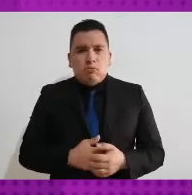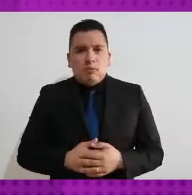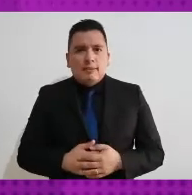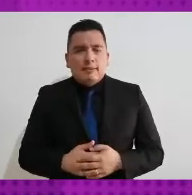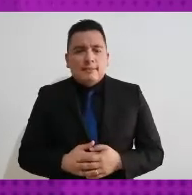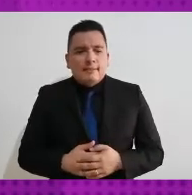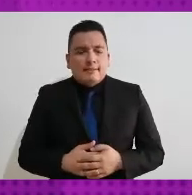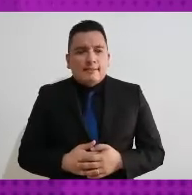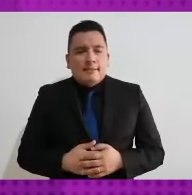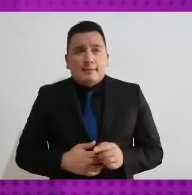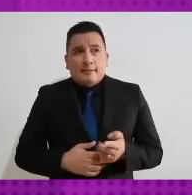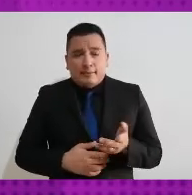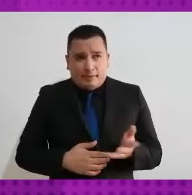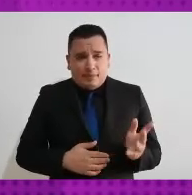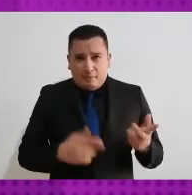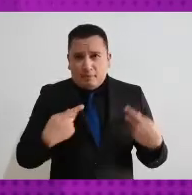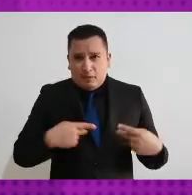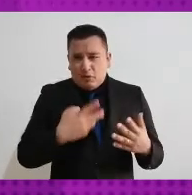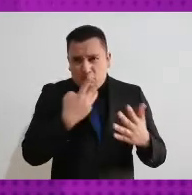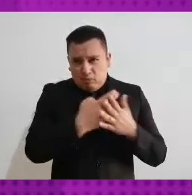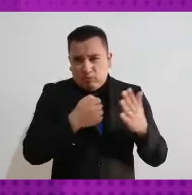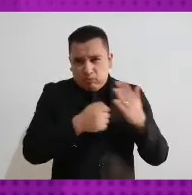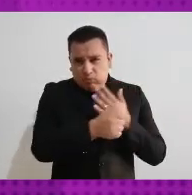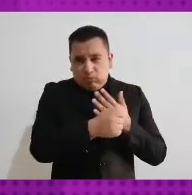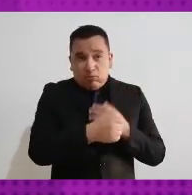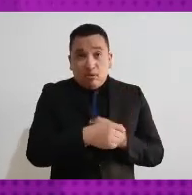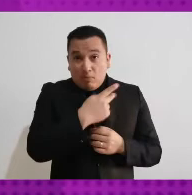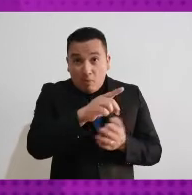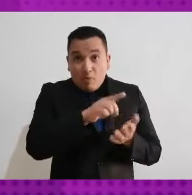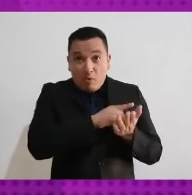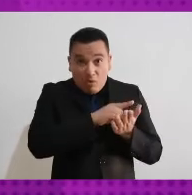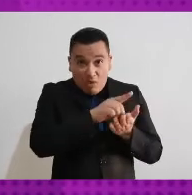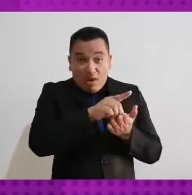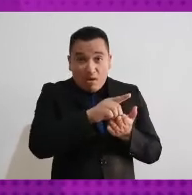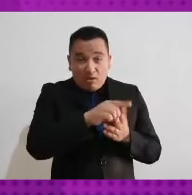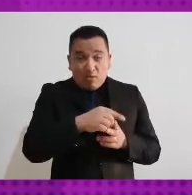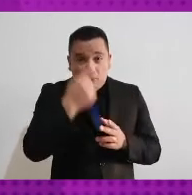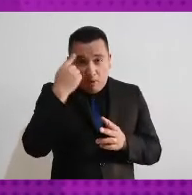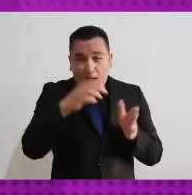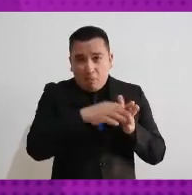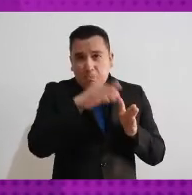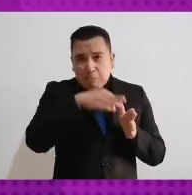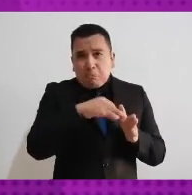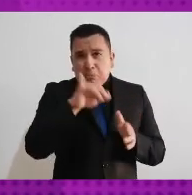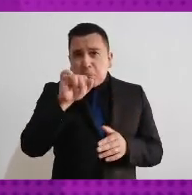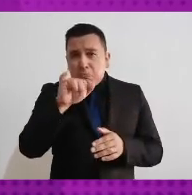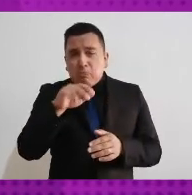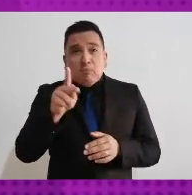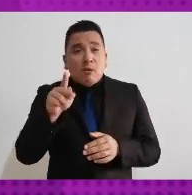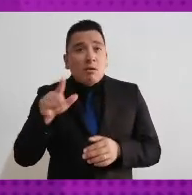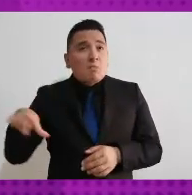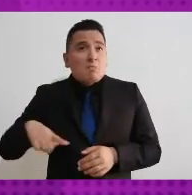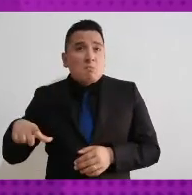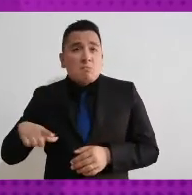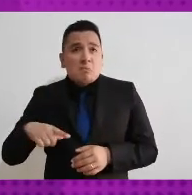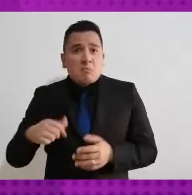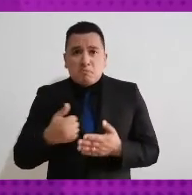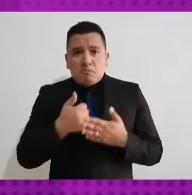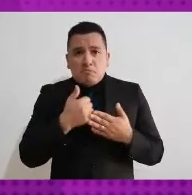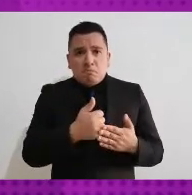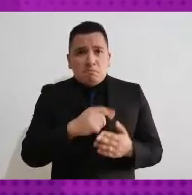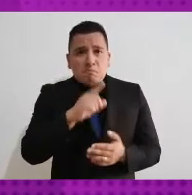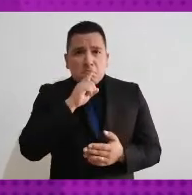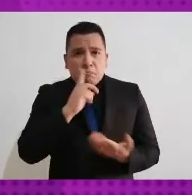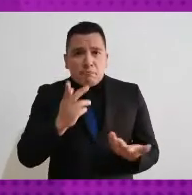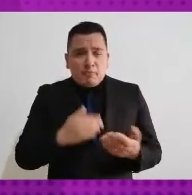se estaba ejerciendo un derecho sobre todo no se estaba garantizando por parte del Estado un